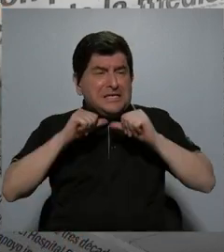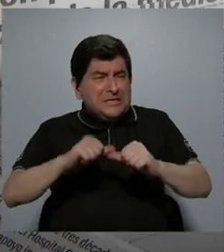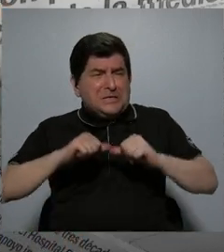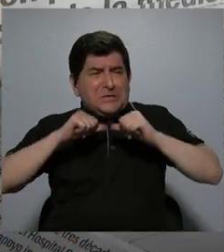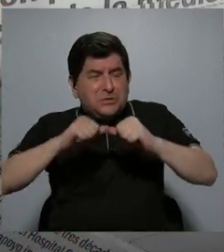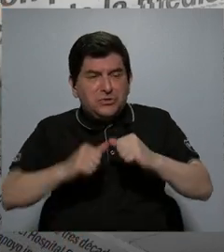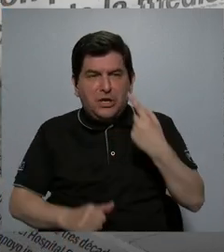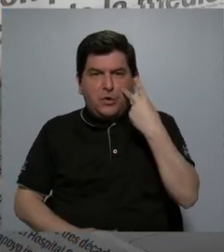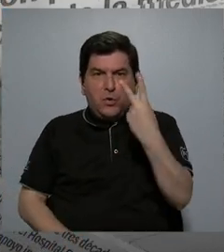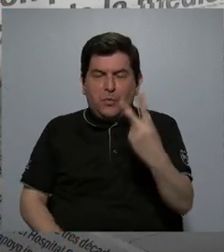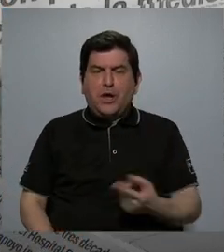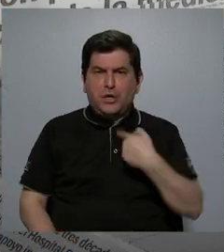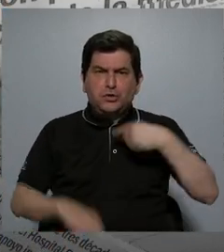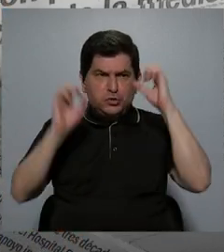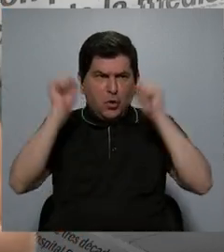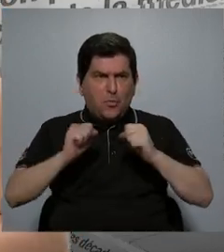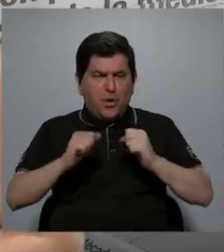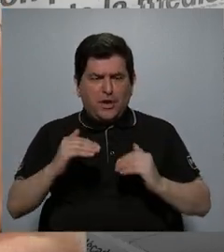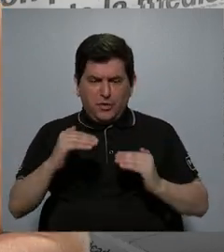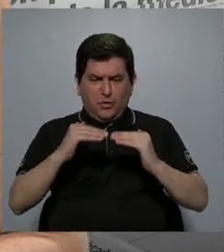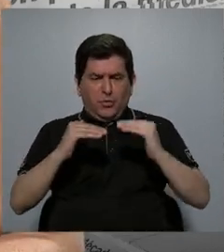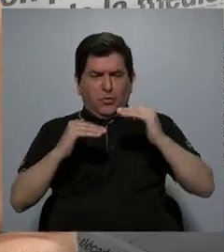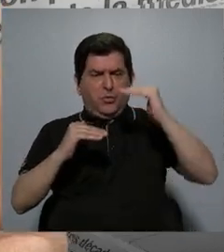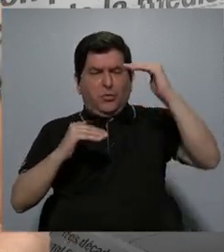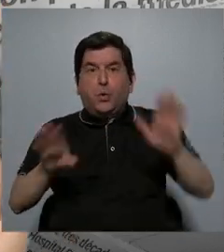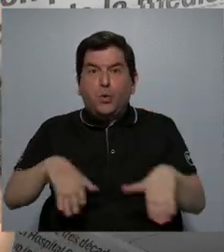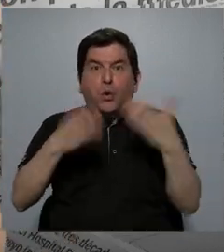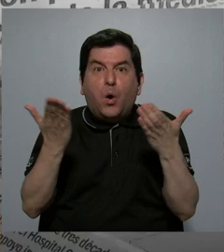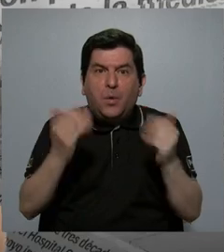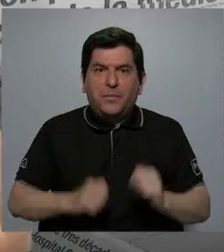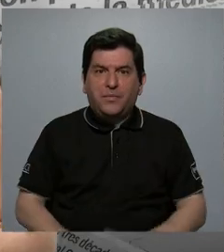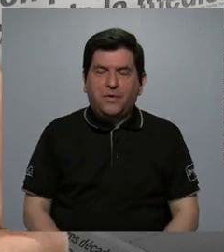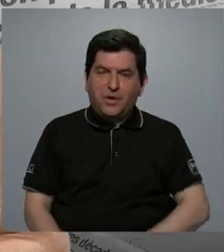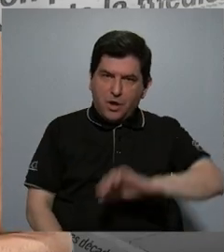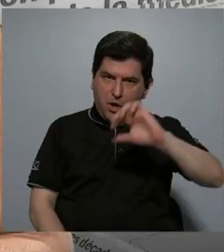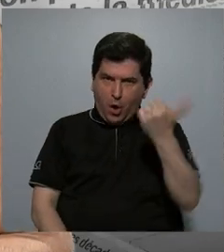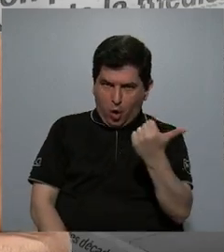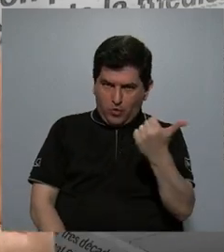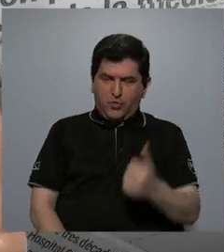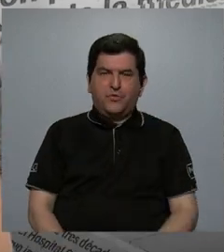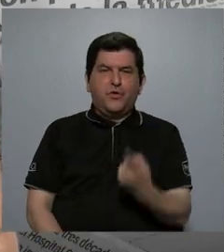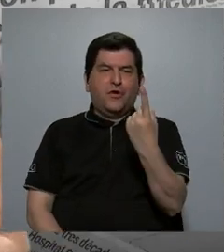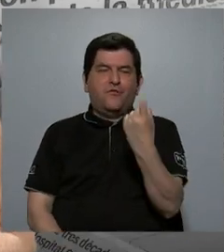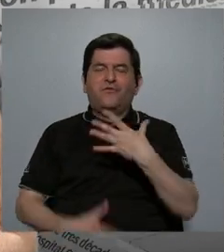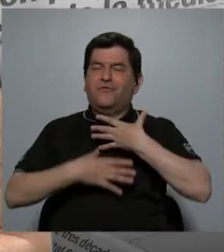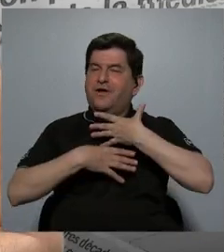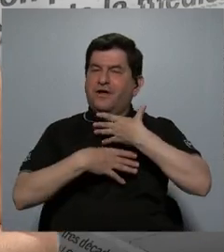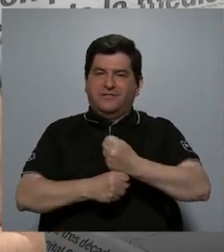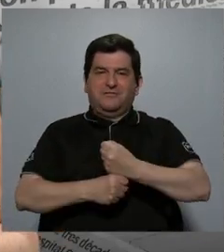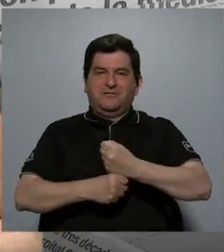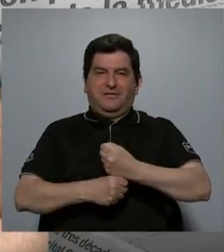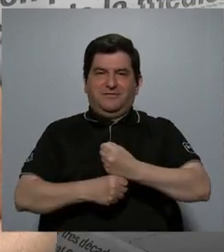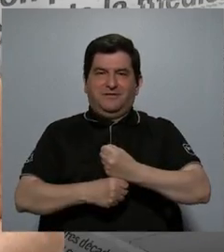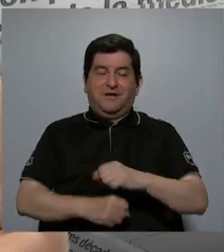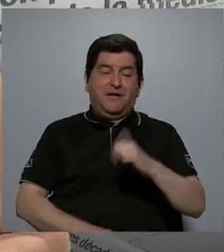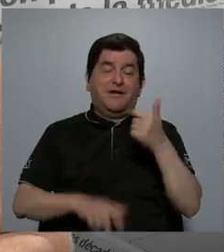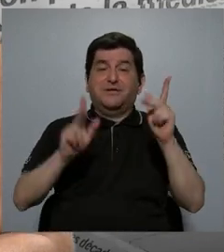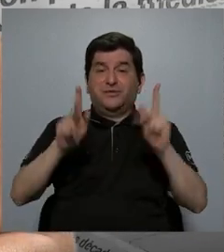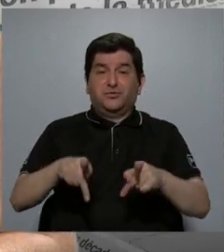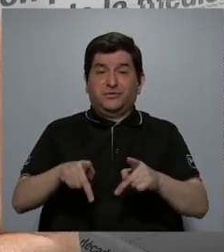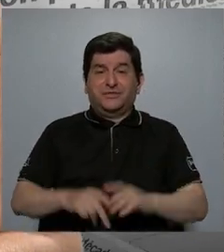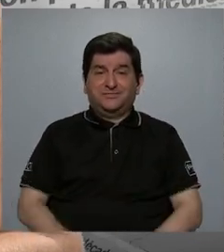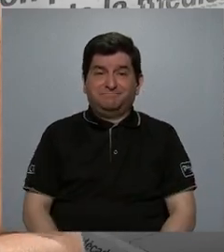viendo cómo puedes conseguir ese estatus. Y otra tiene que ver con la falta de confianza en los demás.